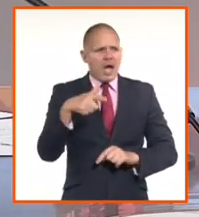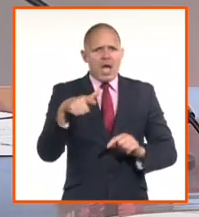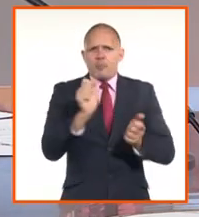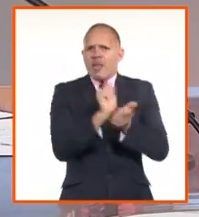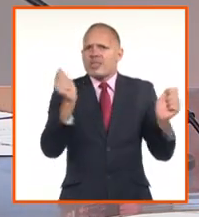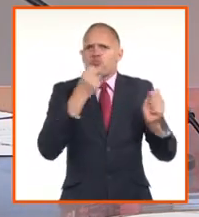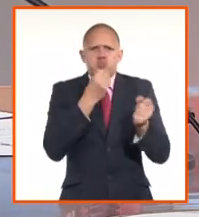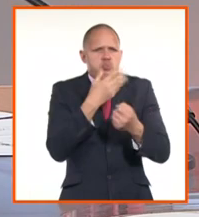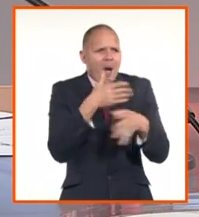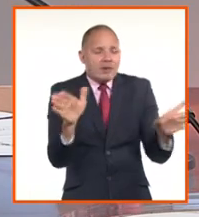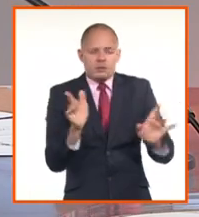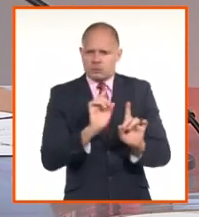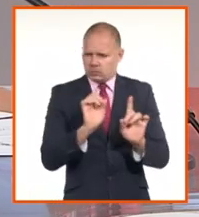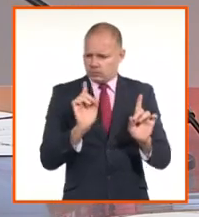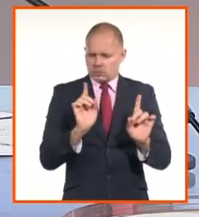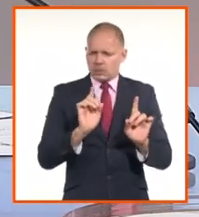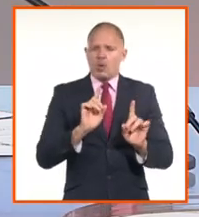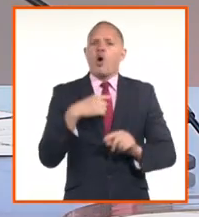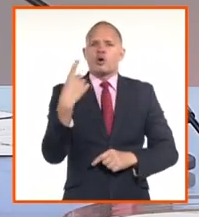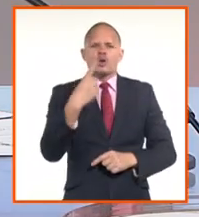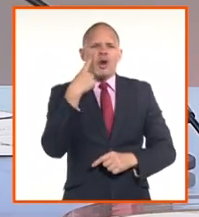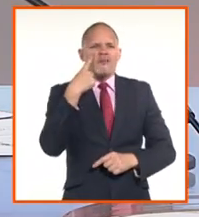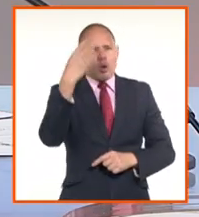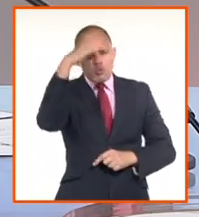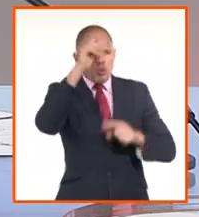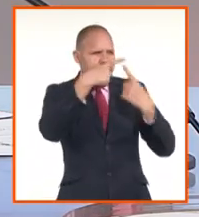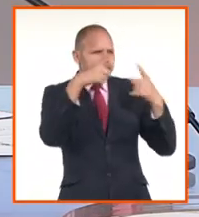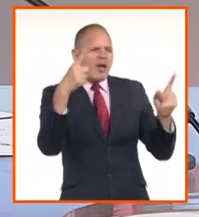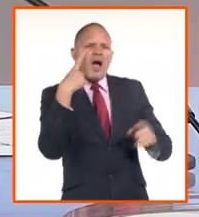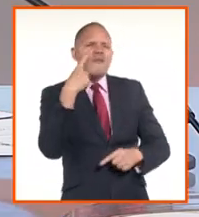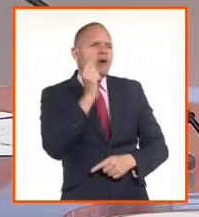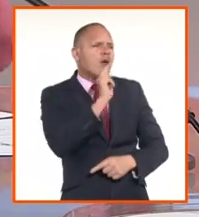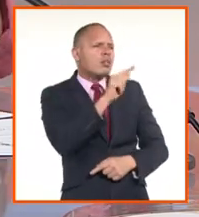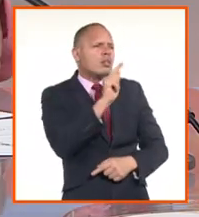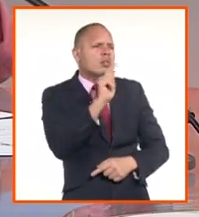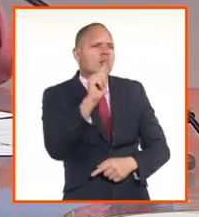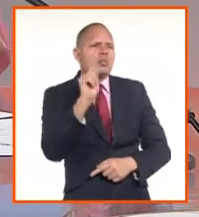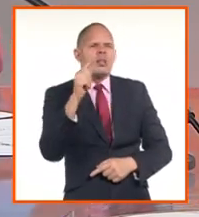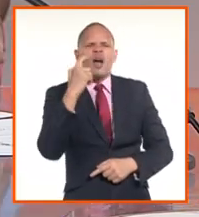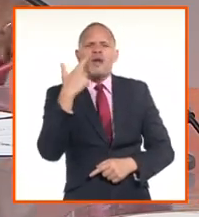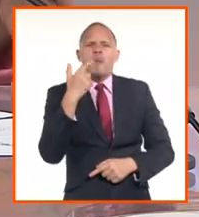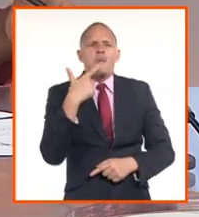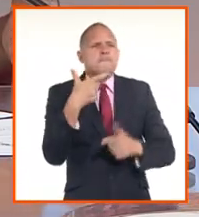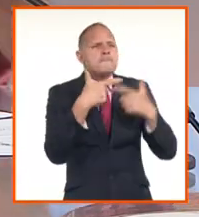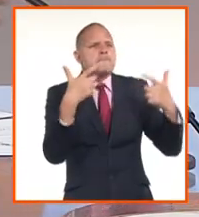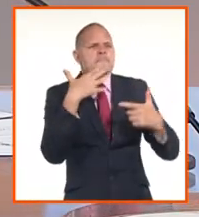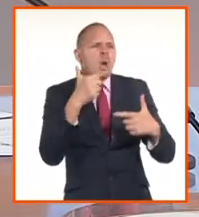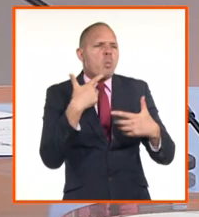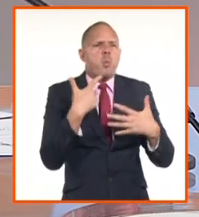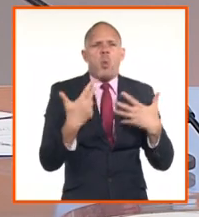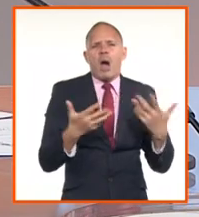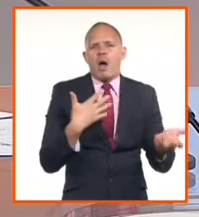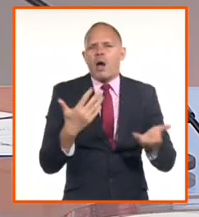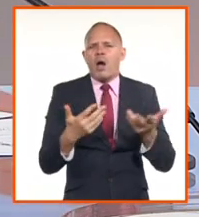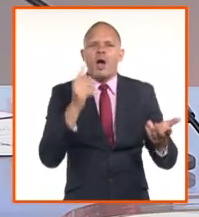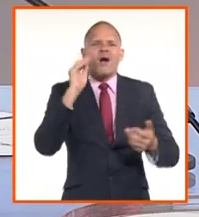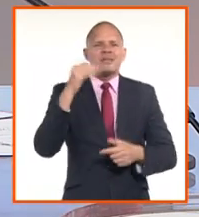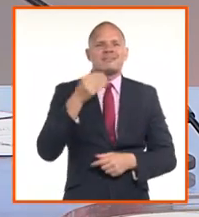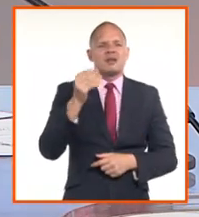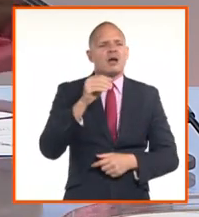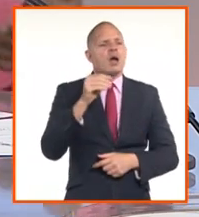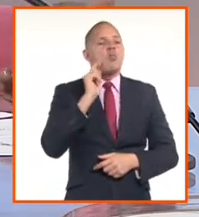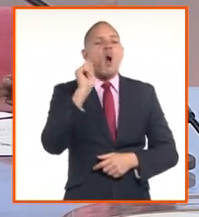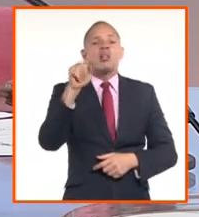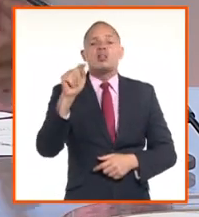los municipios, hemos tenido en cuenta el nivel de población, las potencialidades que tienen los bancos, las cadecas en esos lugares